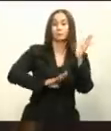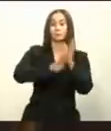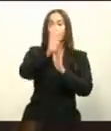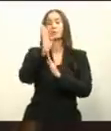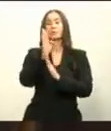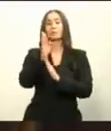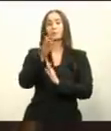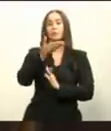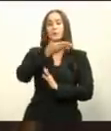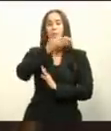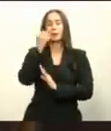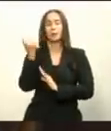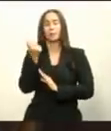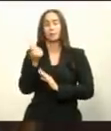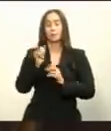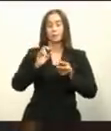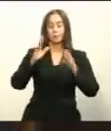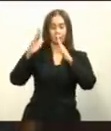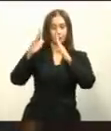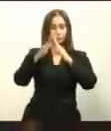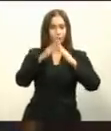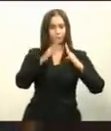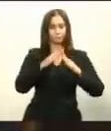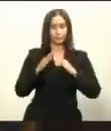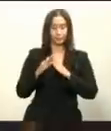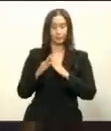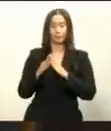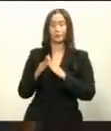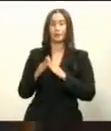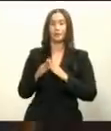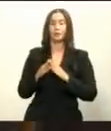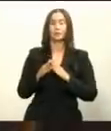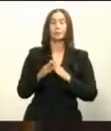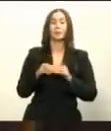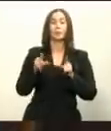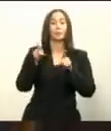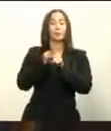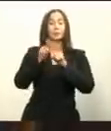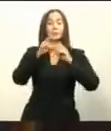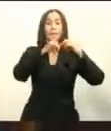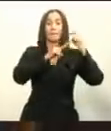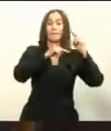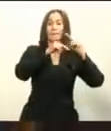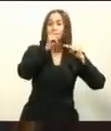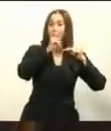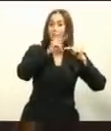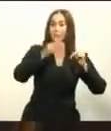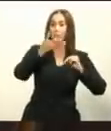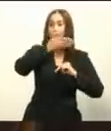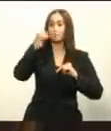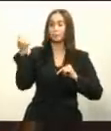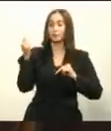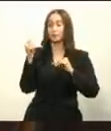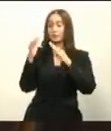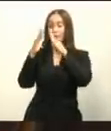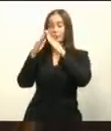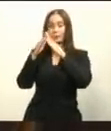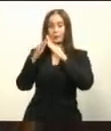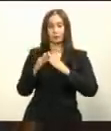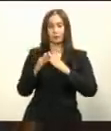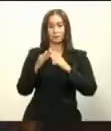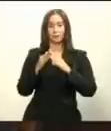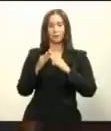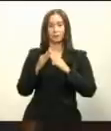a mejorar y regularizar la vivienda urbana, así como a construir y mejorar la vivienda ya